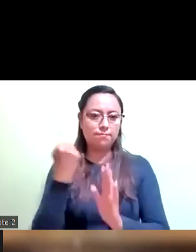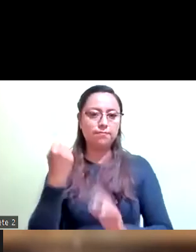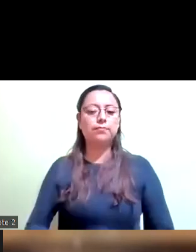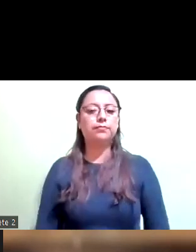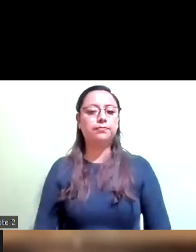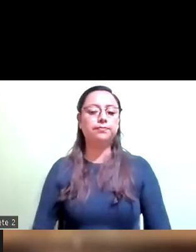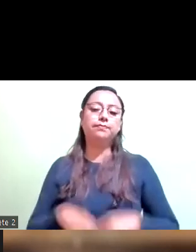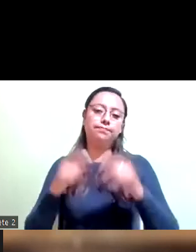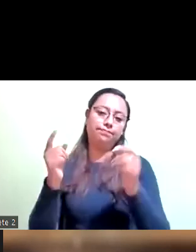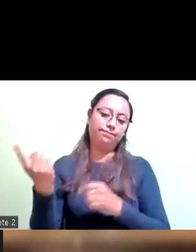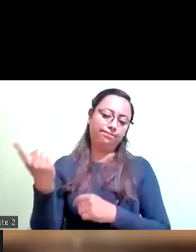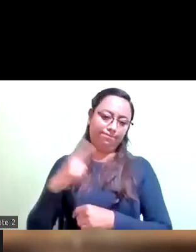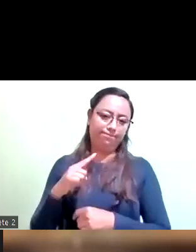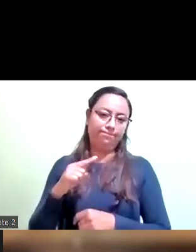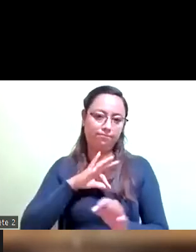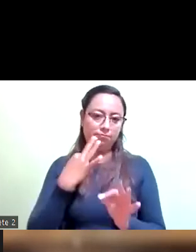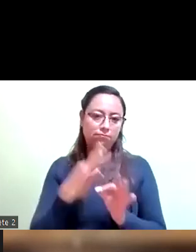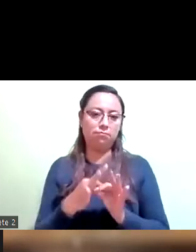cumplida su instrucción.